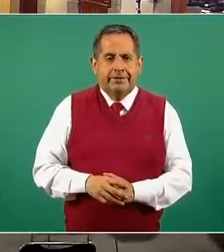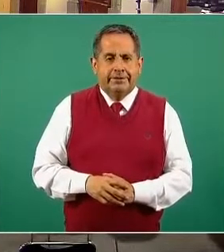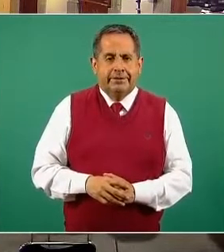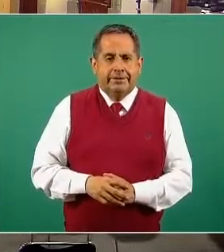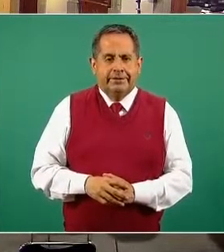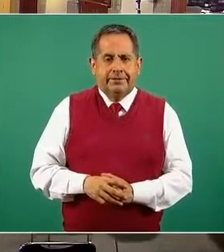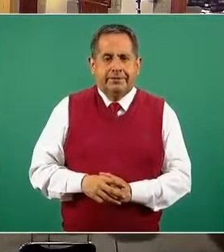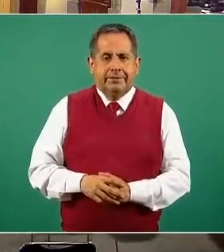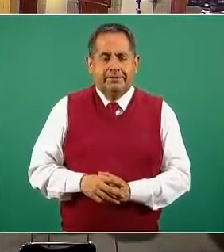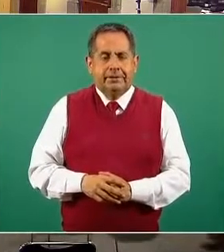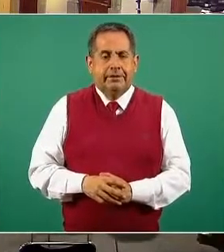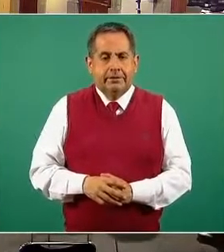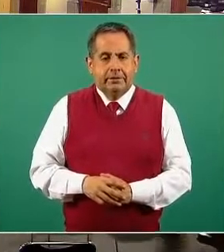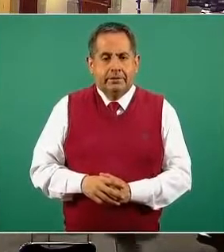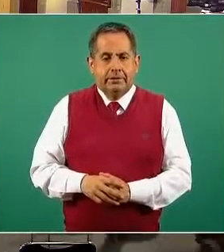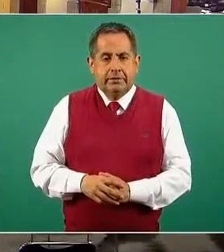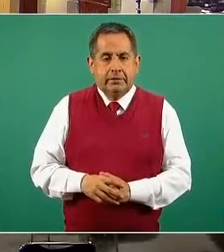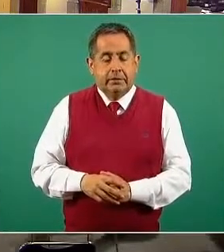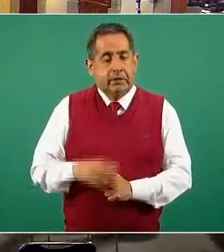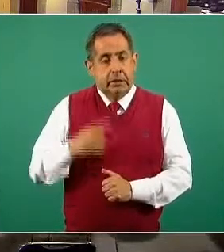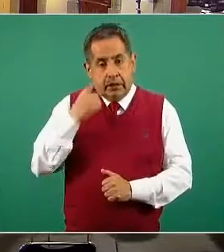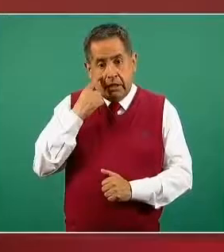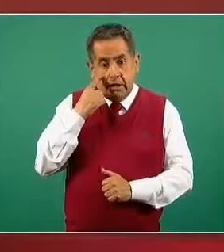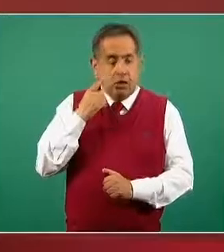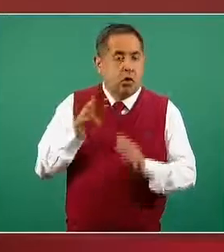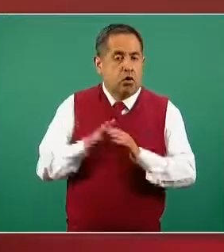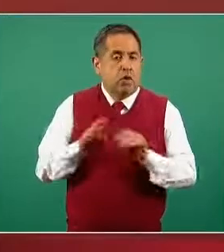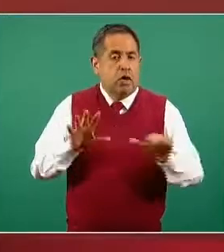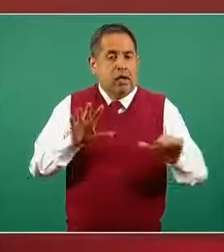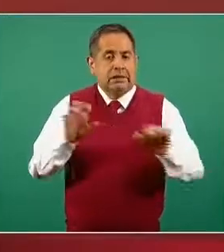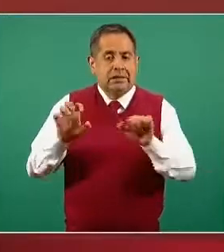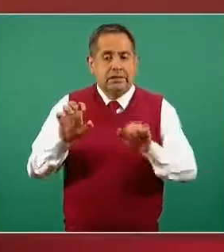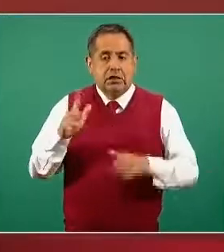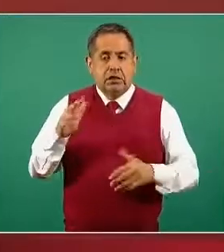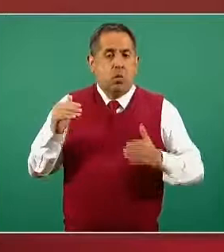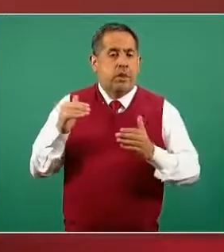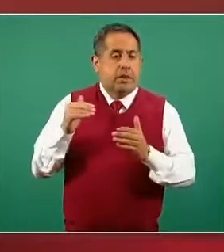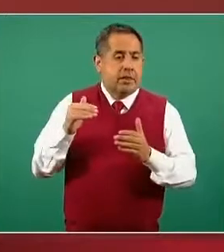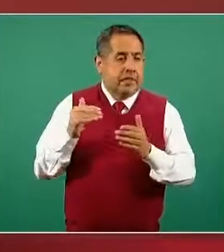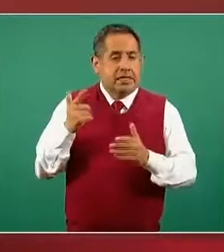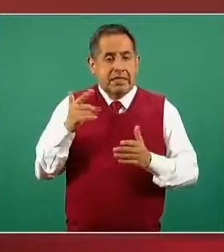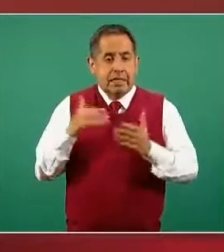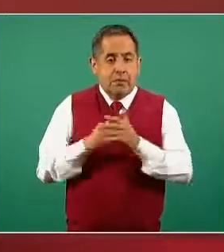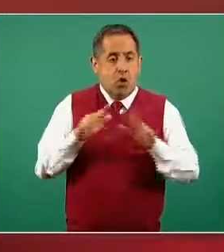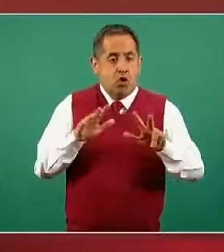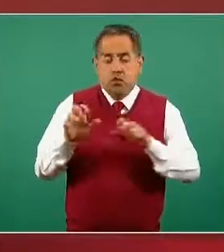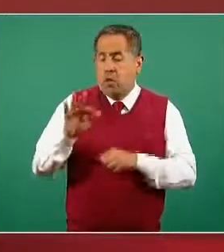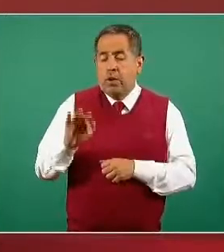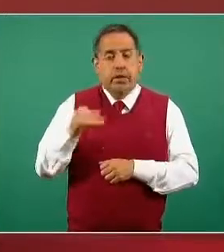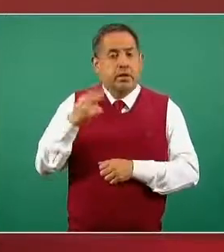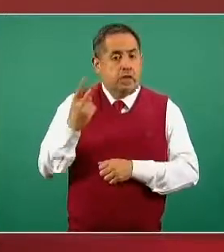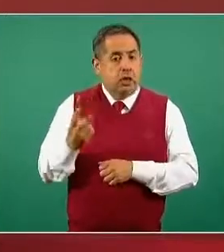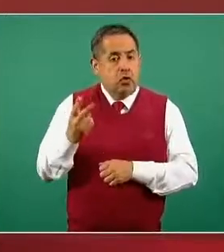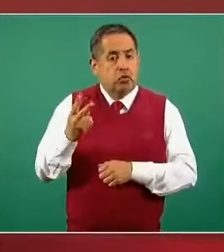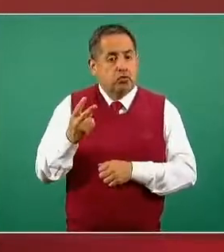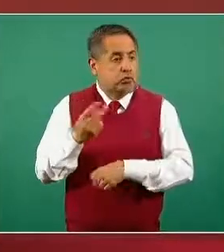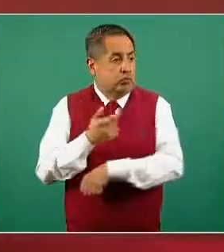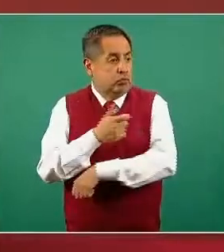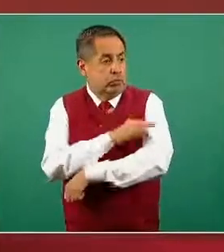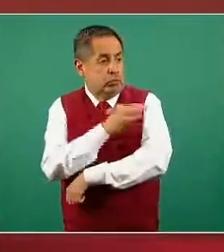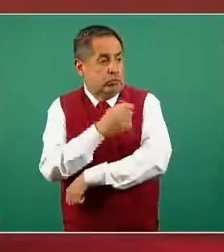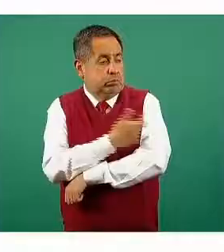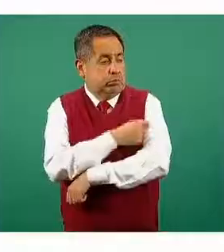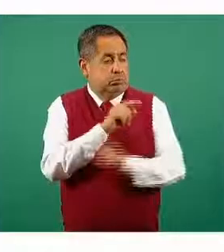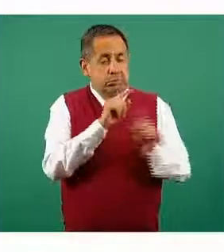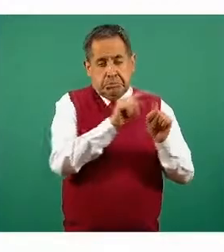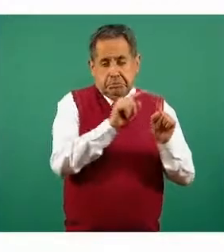La siguiente diapositiva nos muestra cómo se distribuyen estas 657.842 dosis en